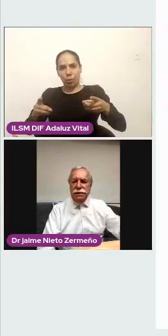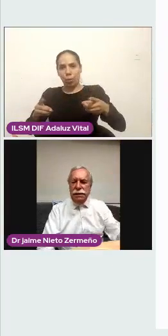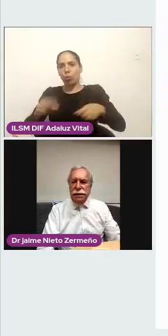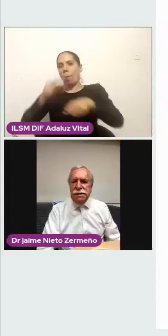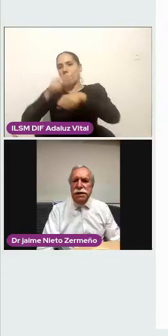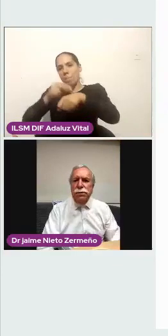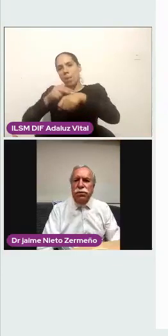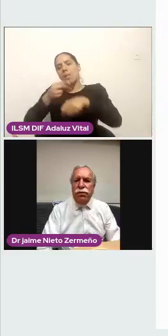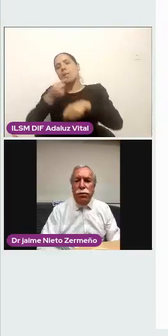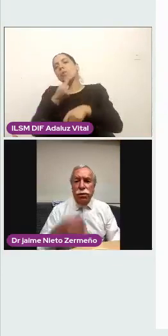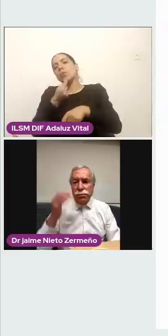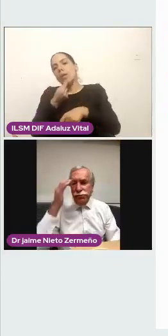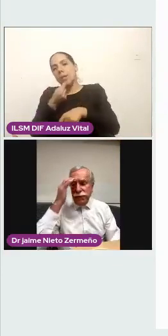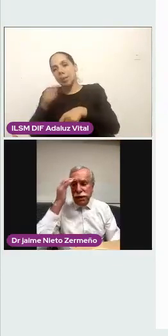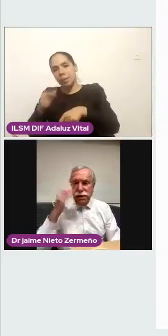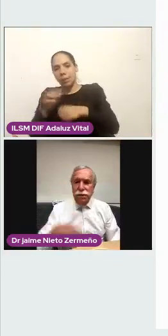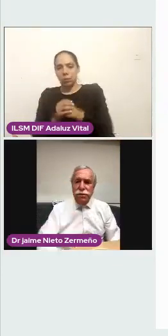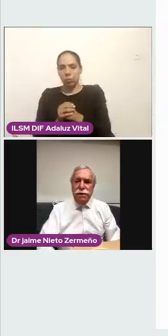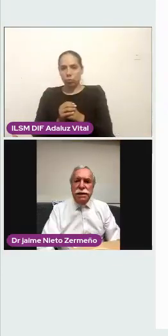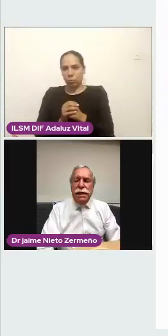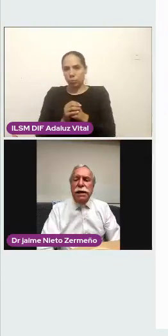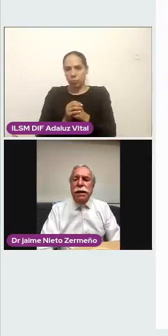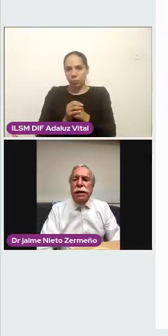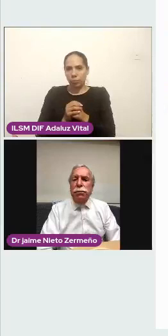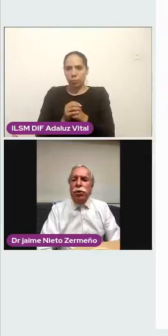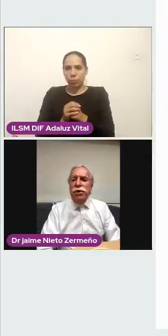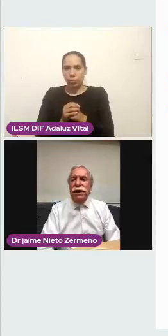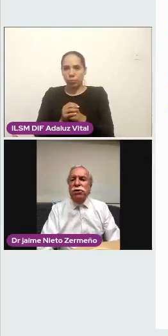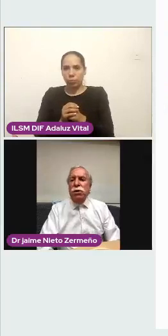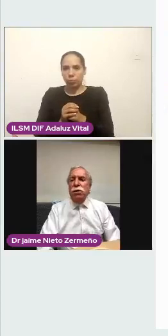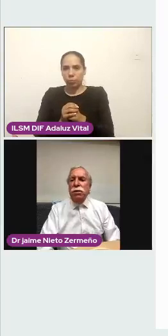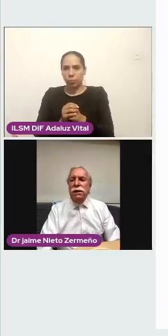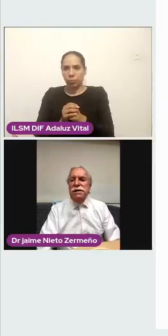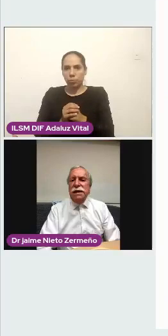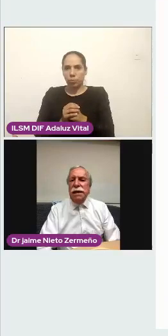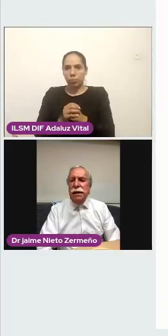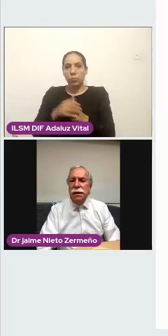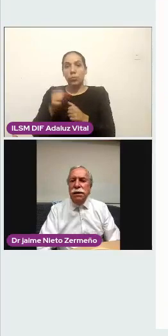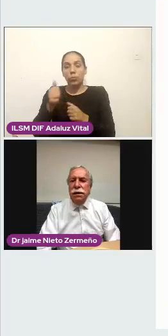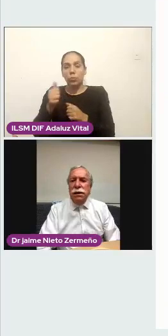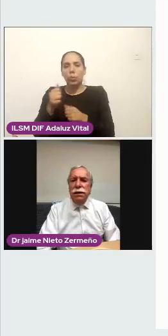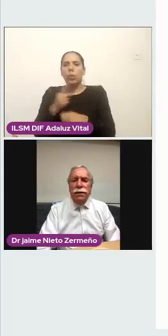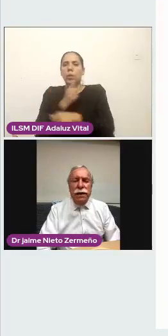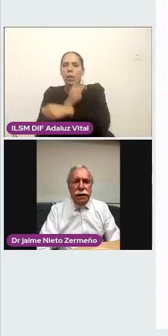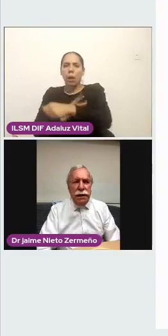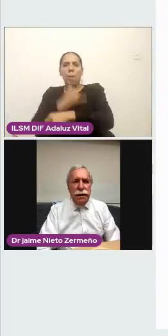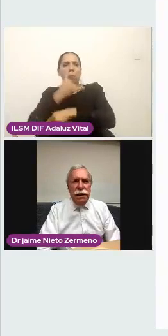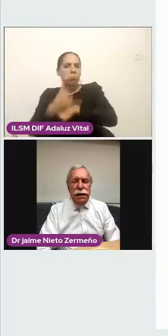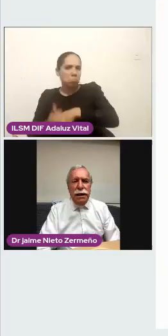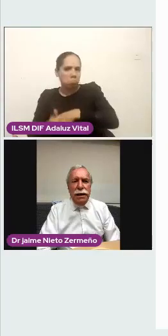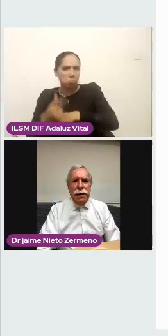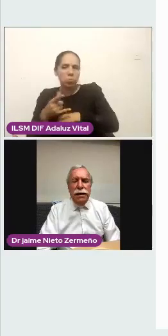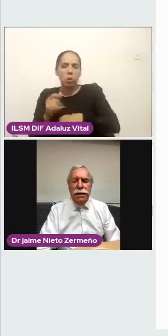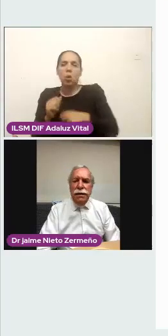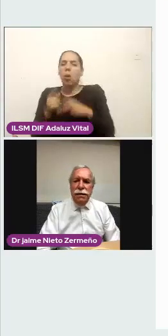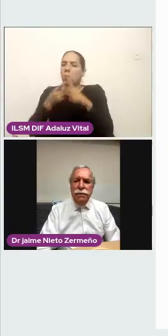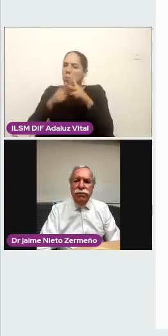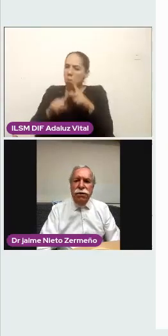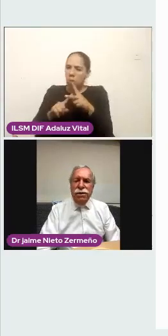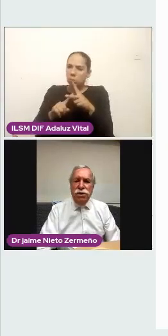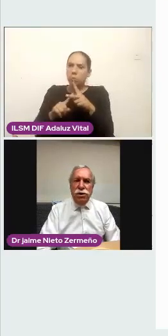interesantes. que sigue, por favor. El proyecto inicial de la